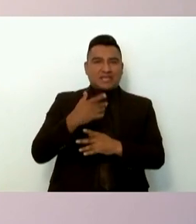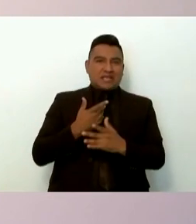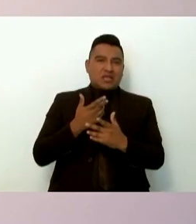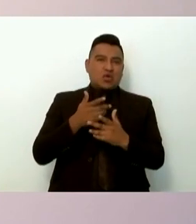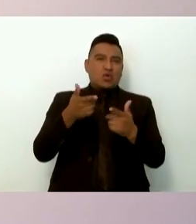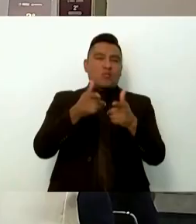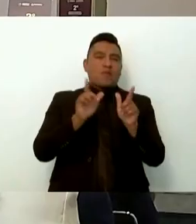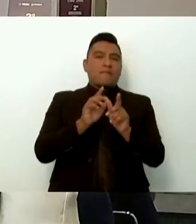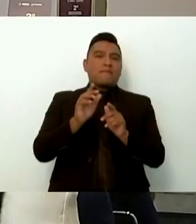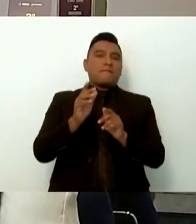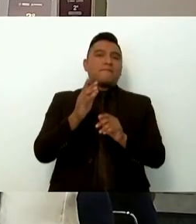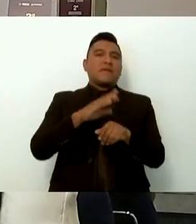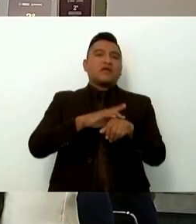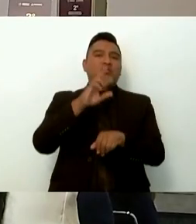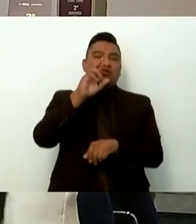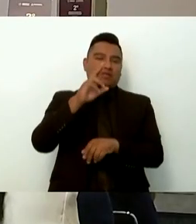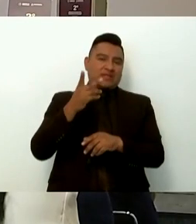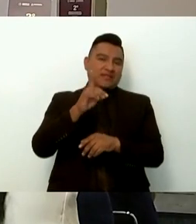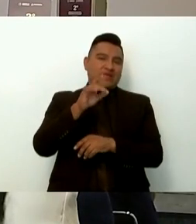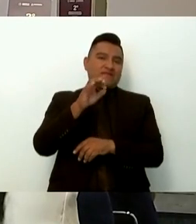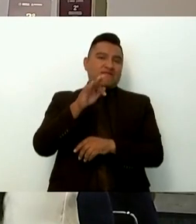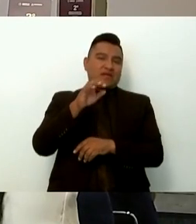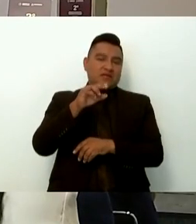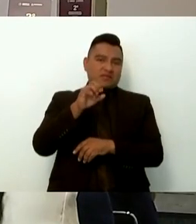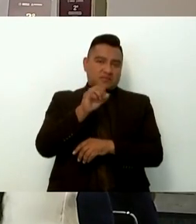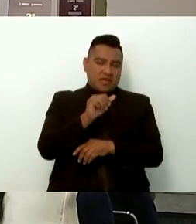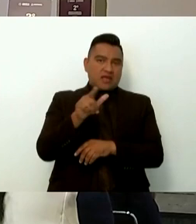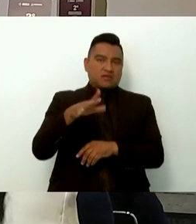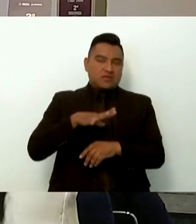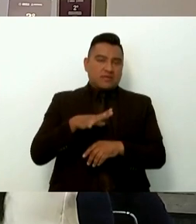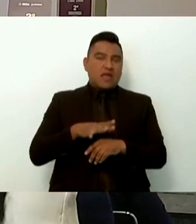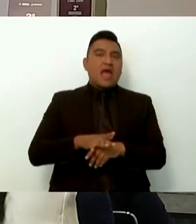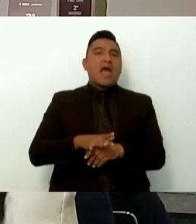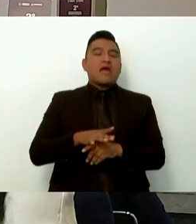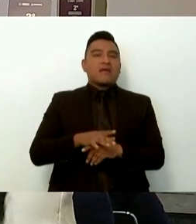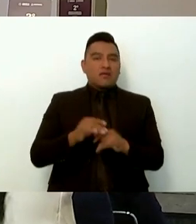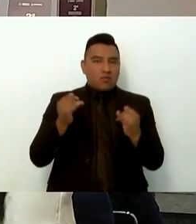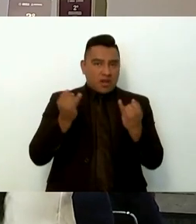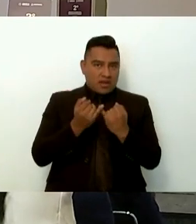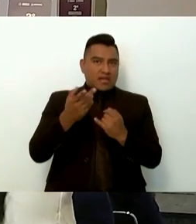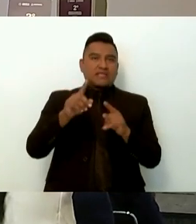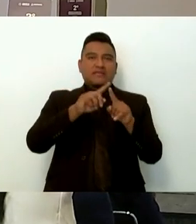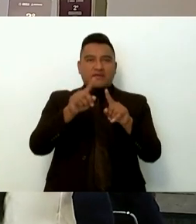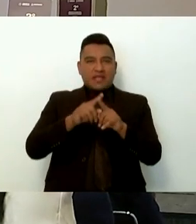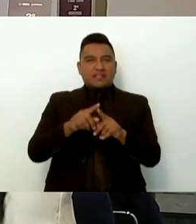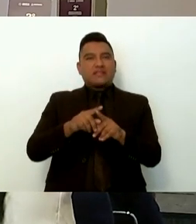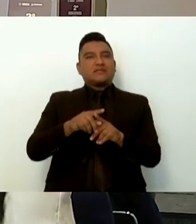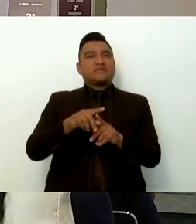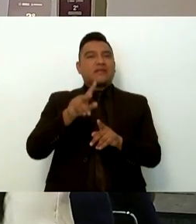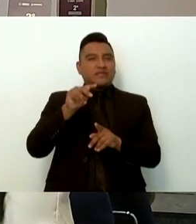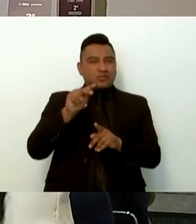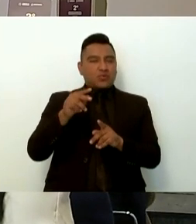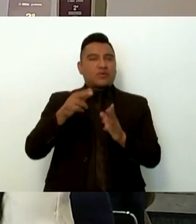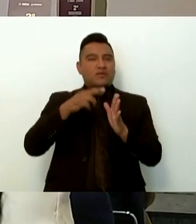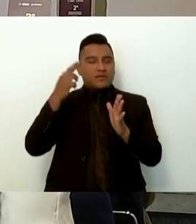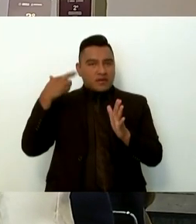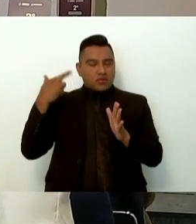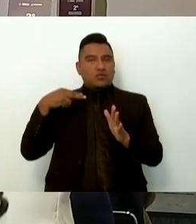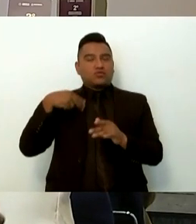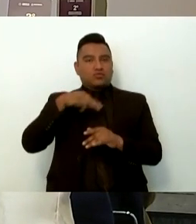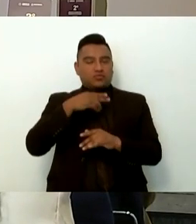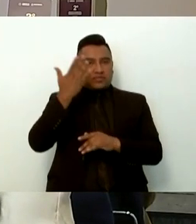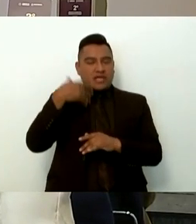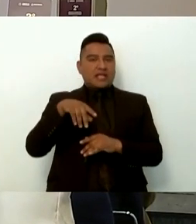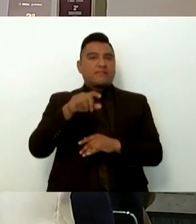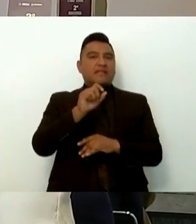Nacional, que por cierto, también por lo que ha salido en los medios, estas las las ubicamos el 23 de abril